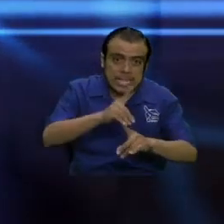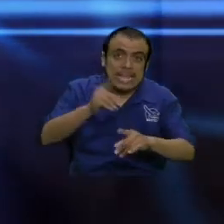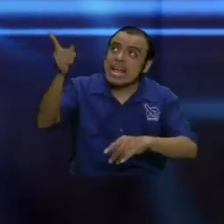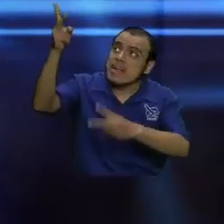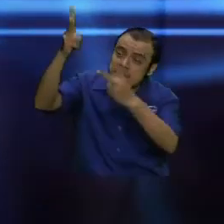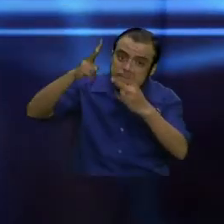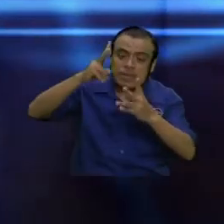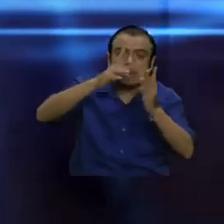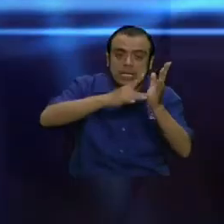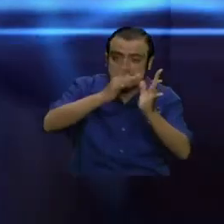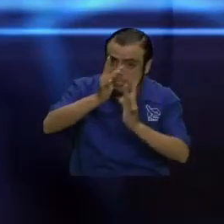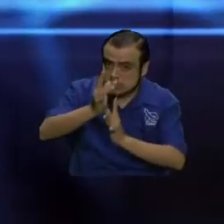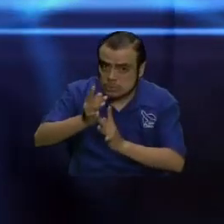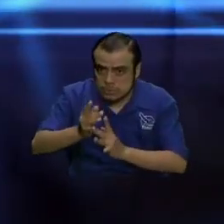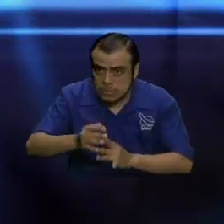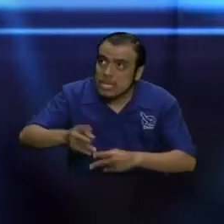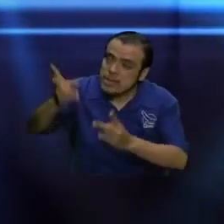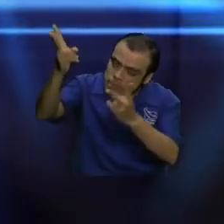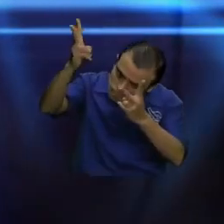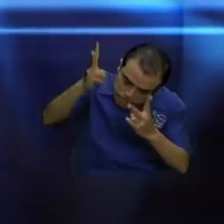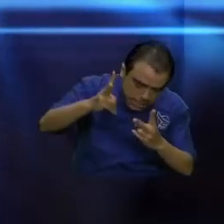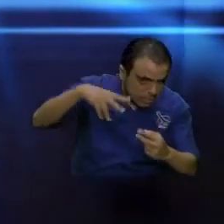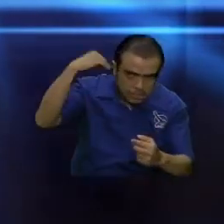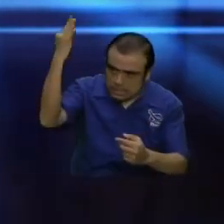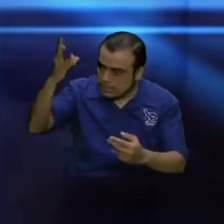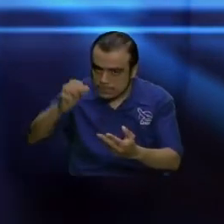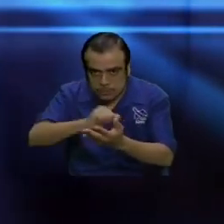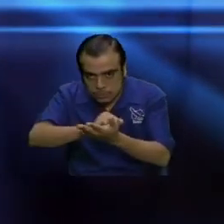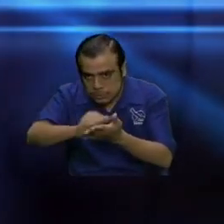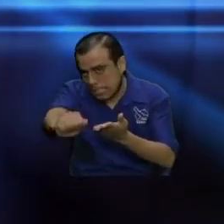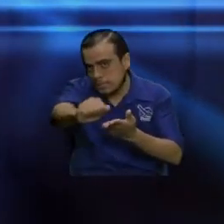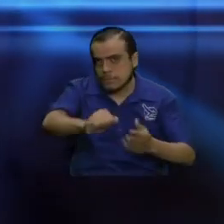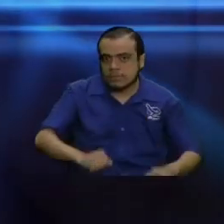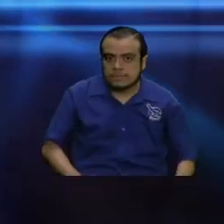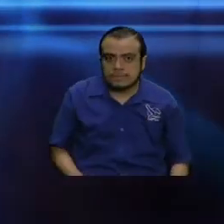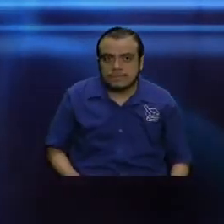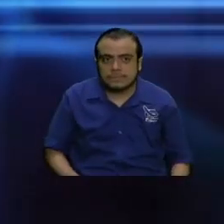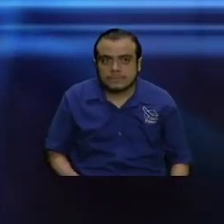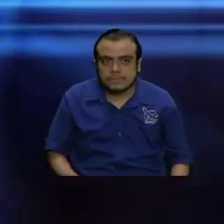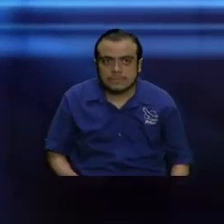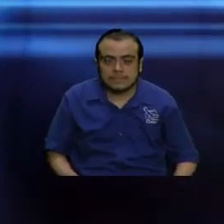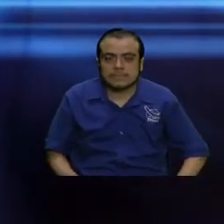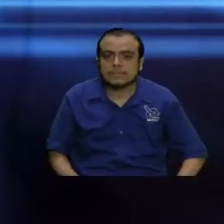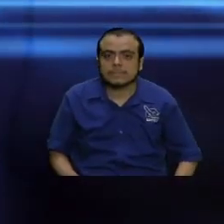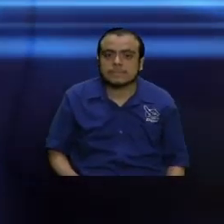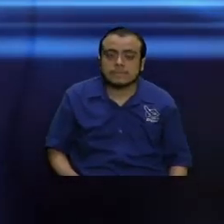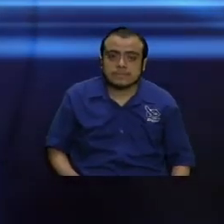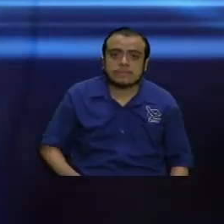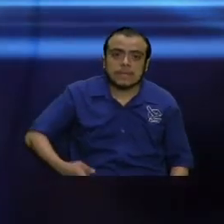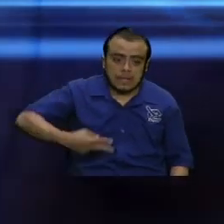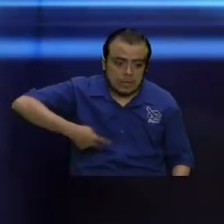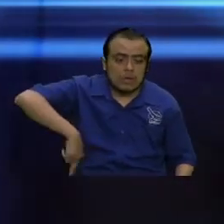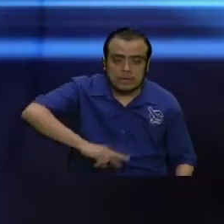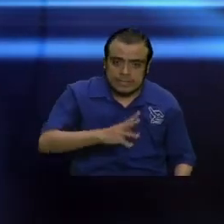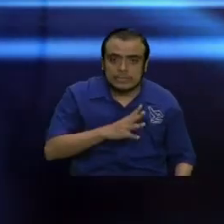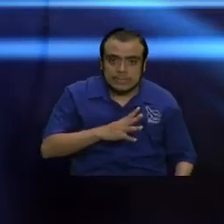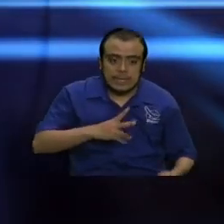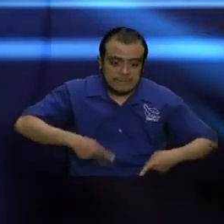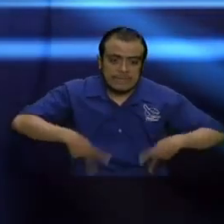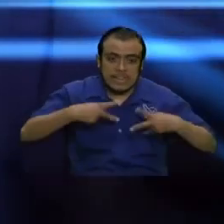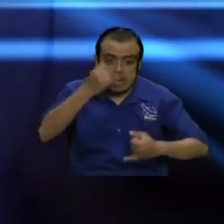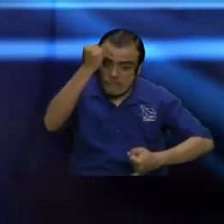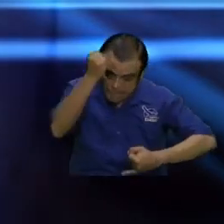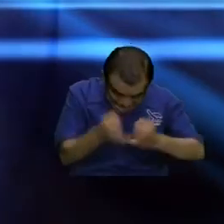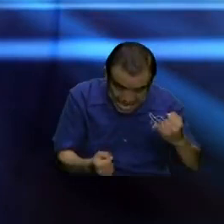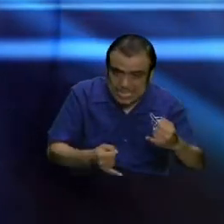la llegada del Espíritu Santo, según lo describe la Biblia y sus contextos, pero nos ha tocado vivir la parte final de los últimos